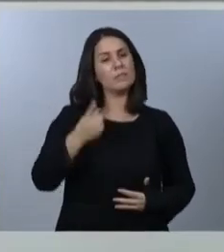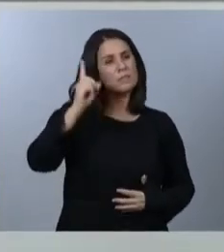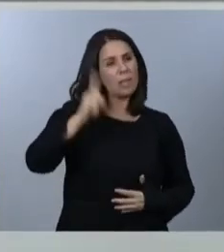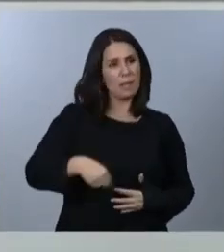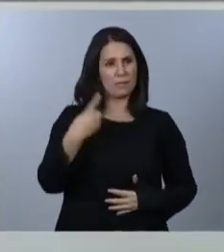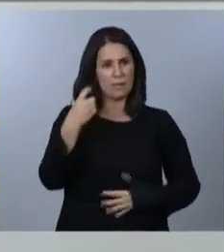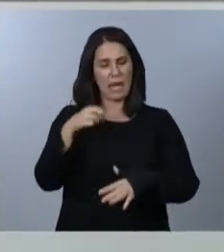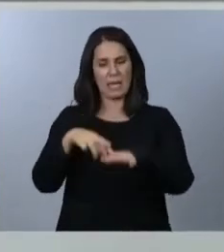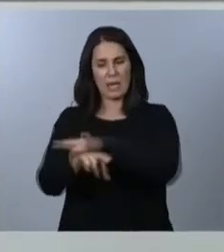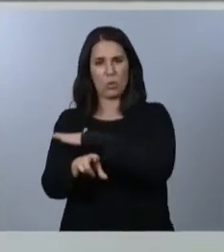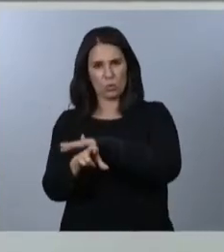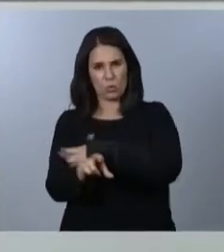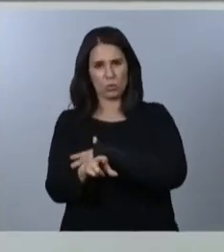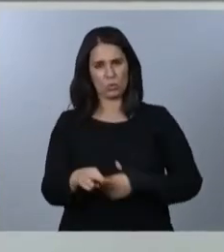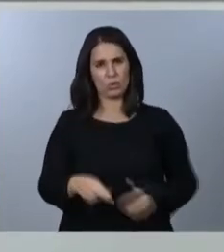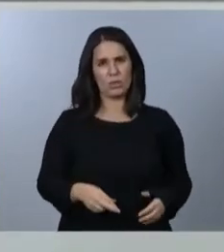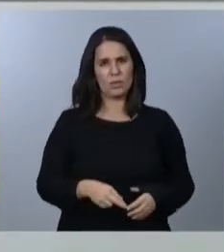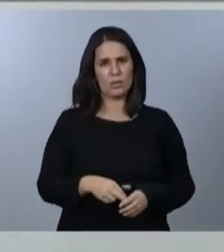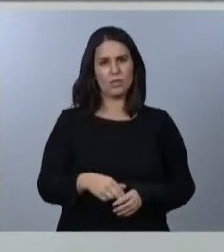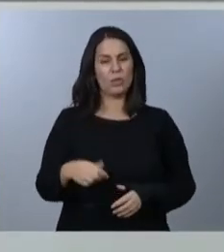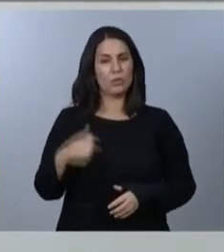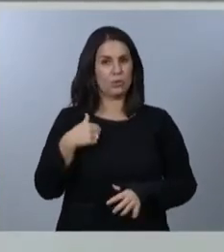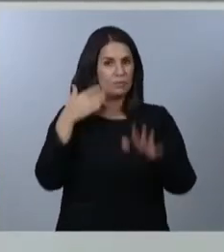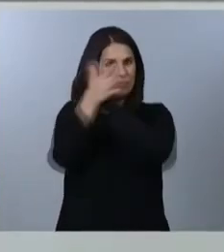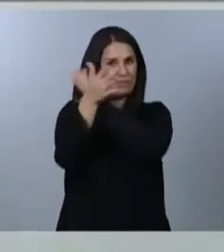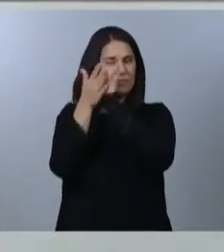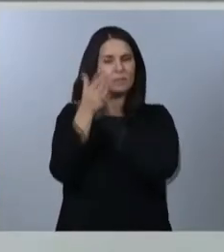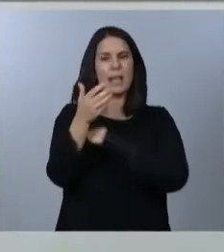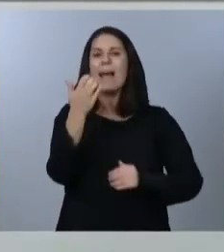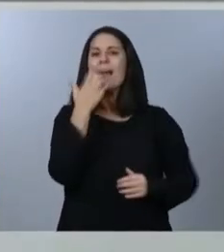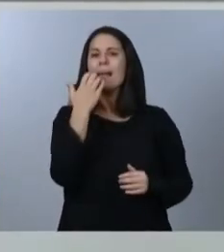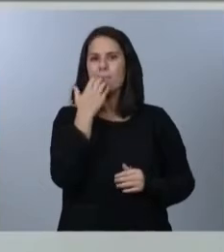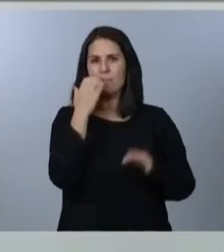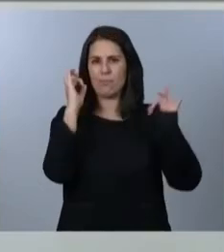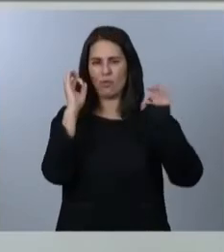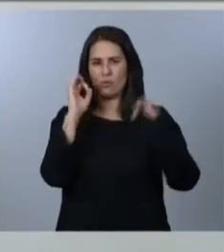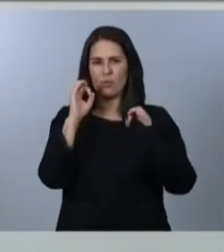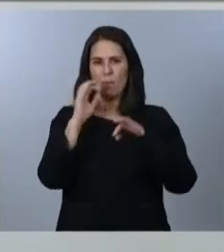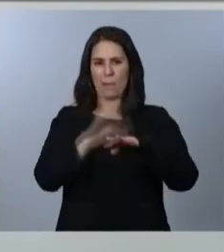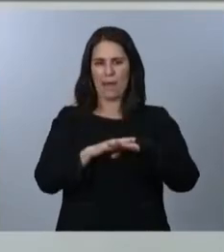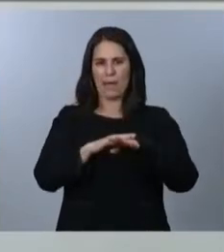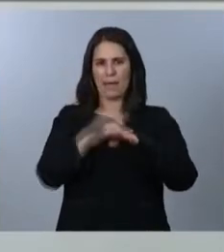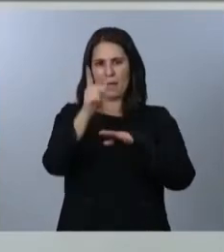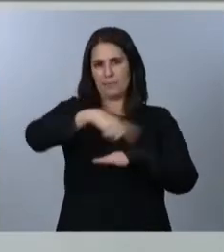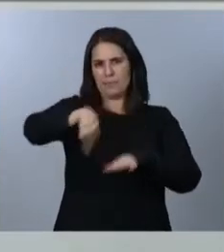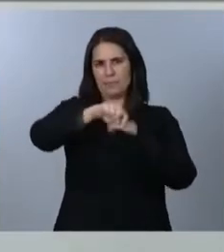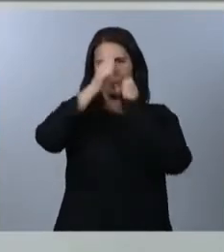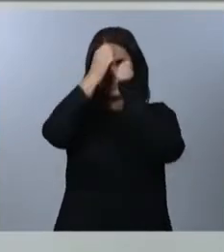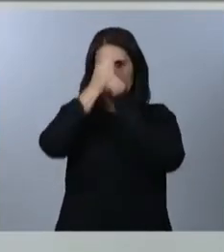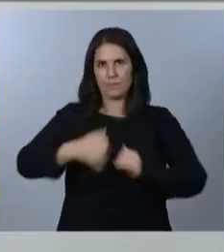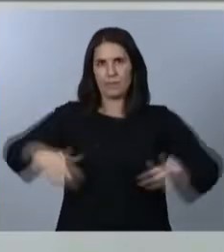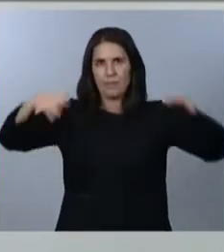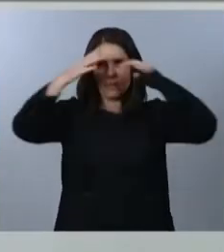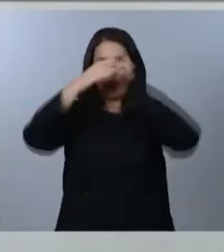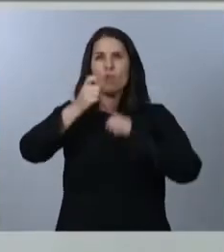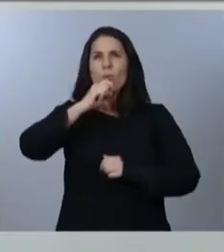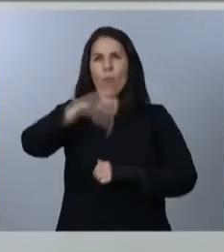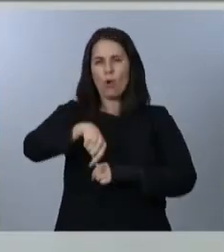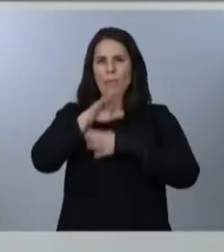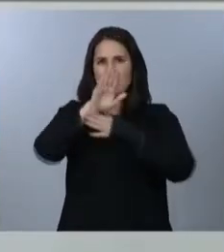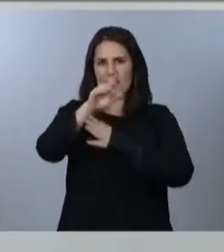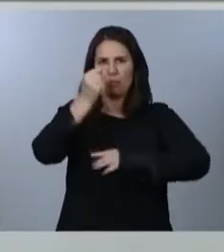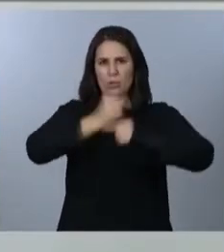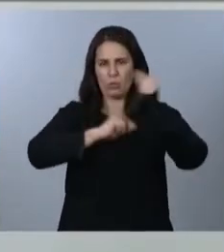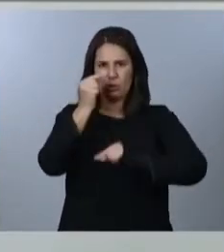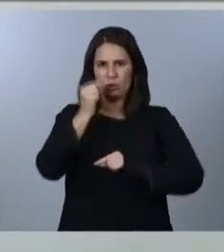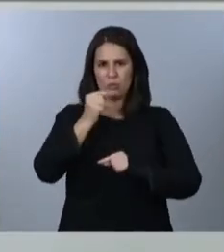Permítame ofrecerles algunos ejemplos que nos ayudan a dimensionar la magnitud de lo que hoy presentamos a los españoles y vamos a aprobar en muy pocos